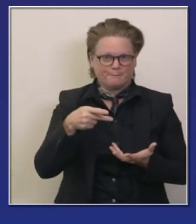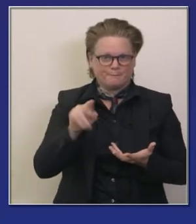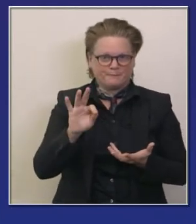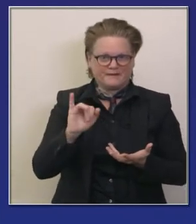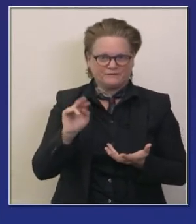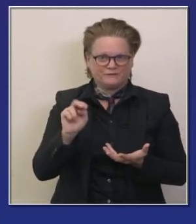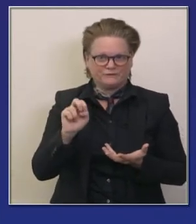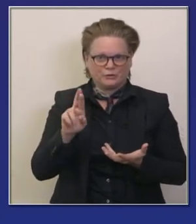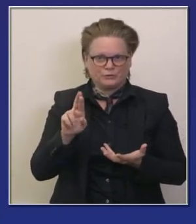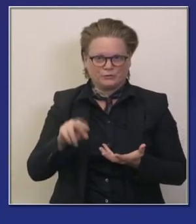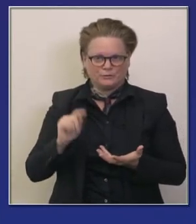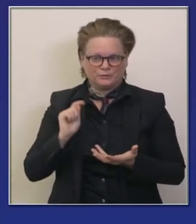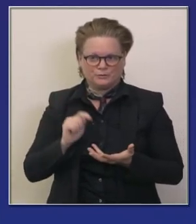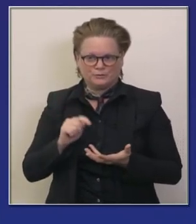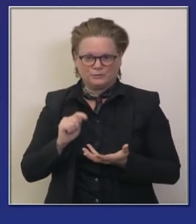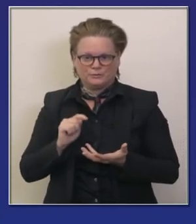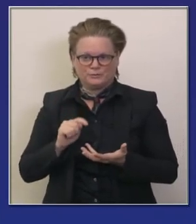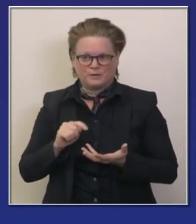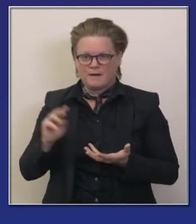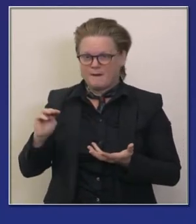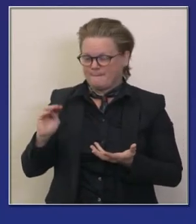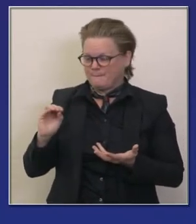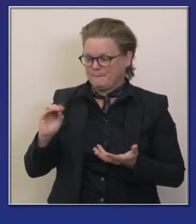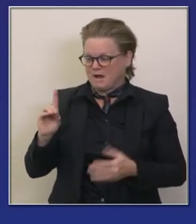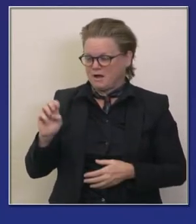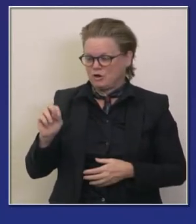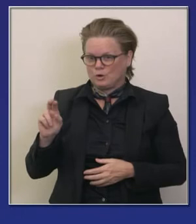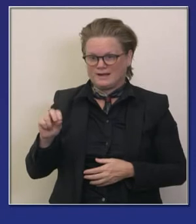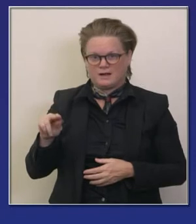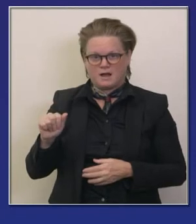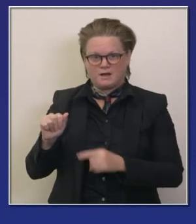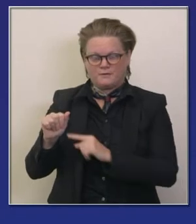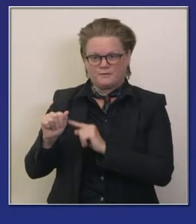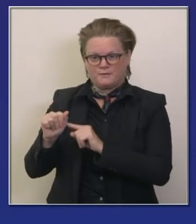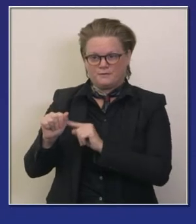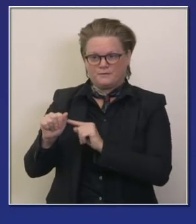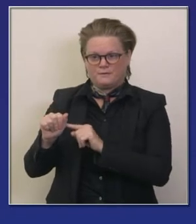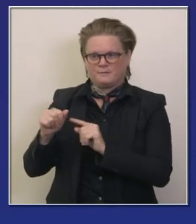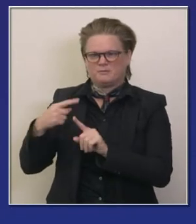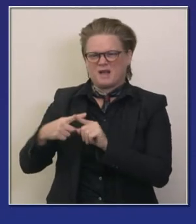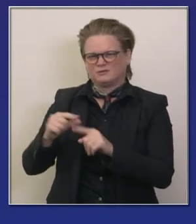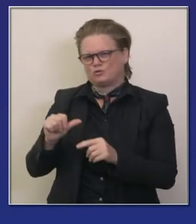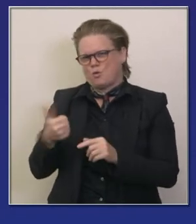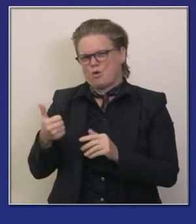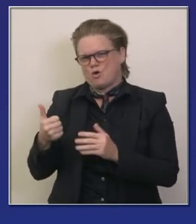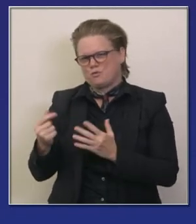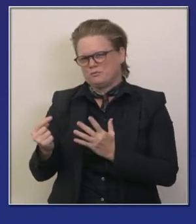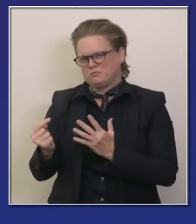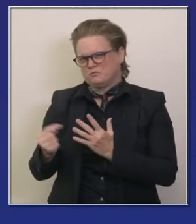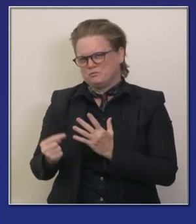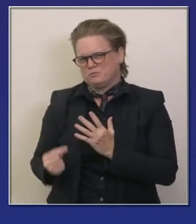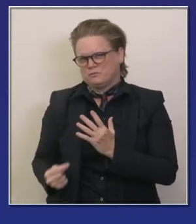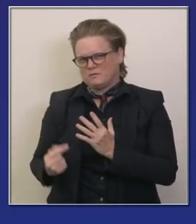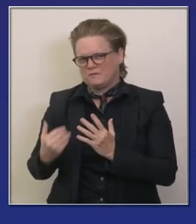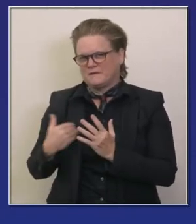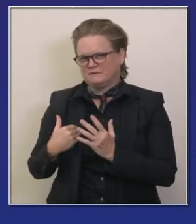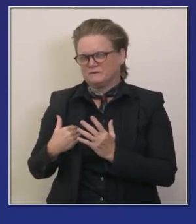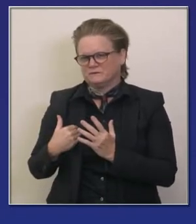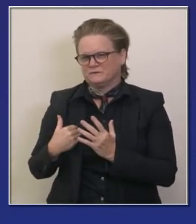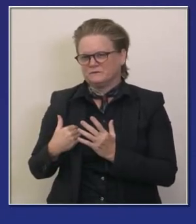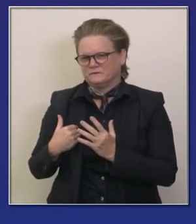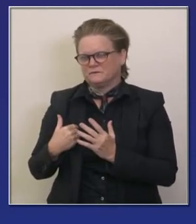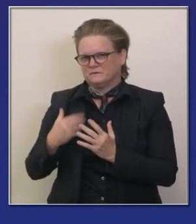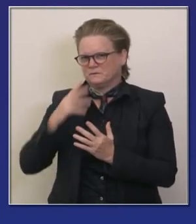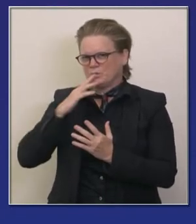Pfizer pero junto con Pfizer Moderna y los otros distribuidores y proveedores subsiguientes de vacunas que